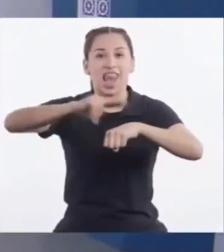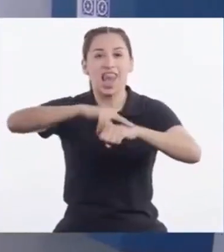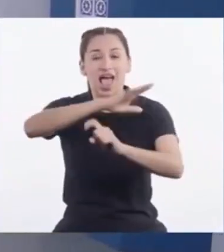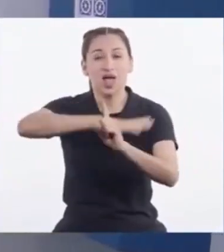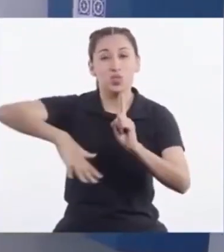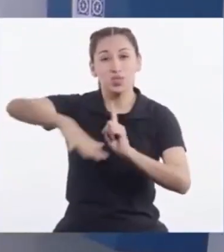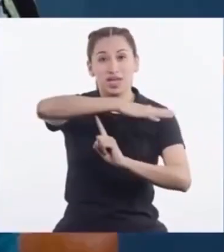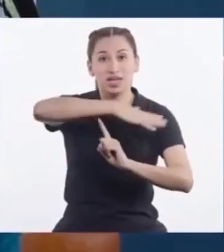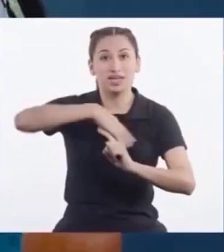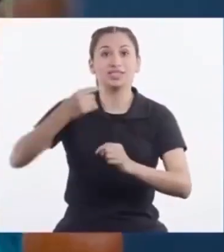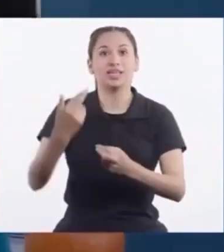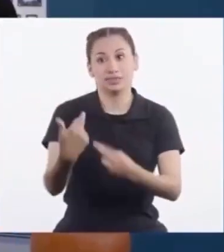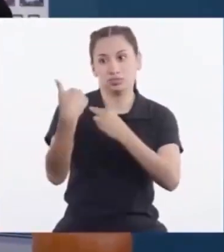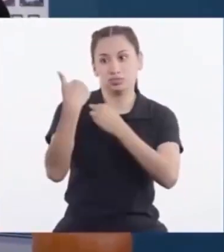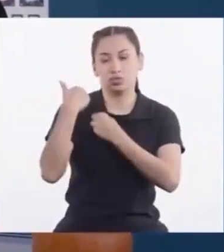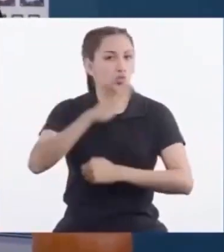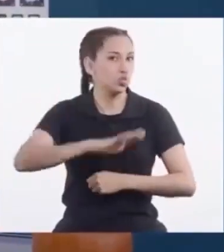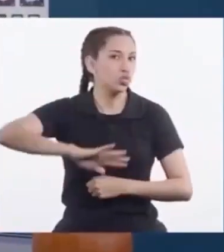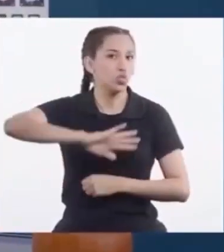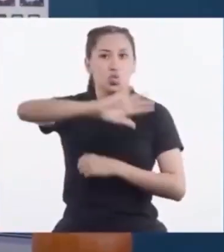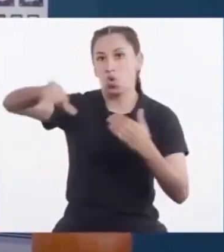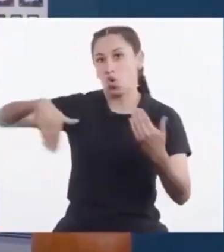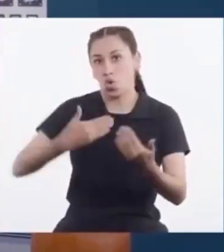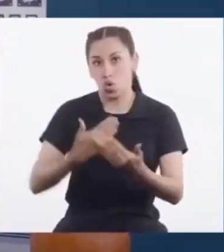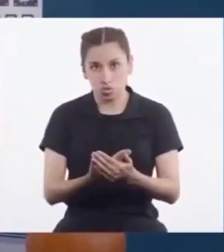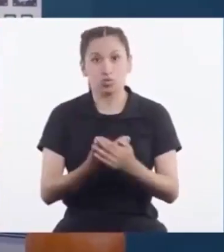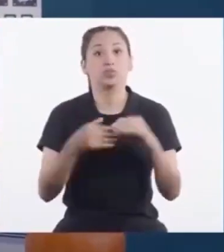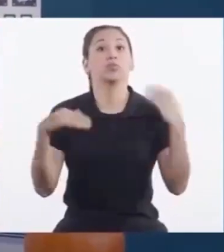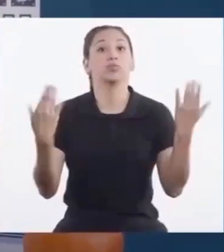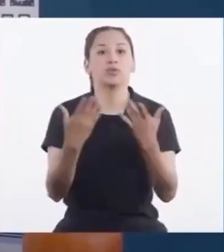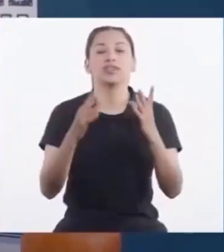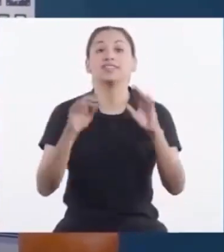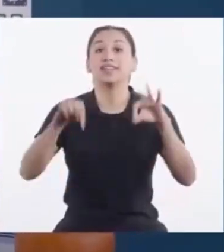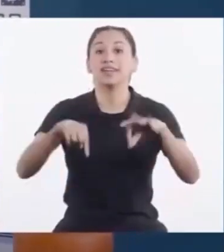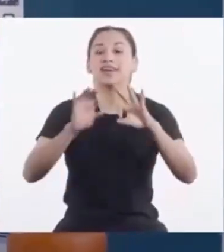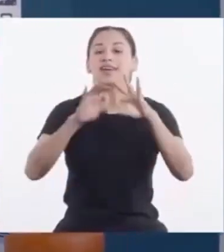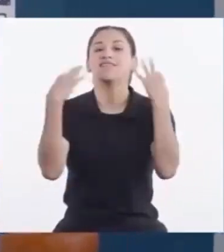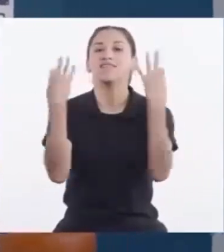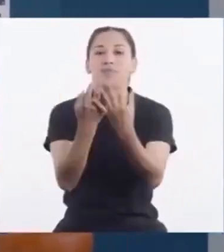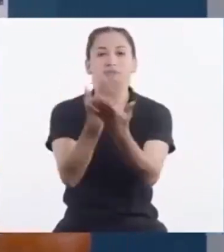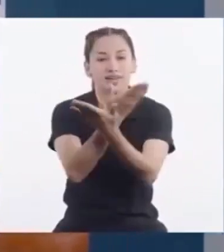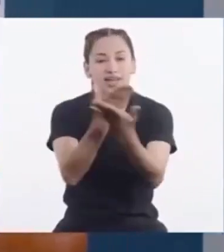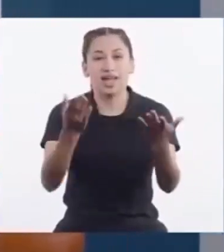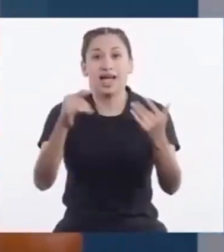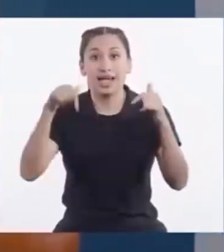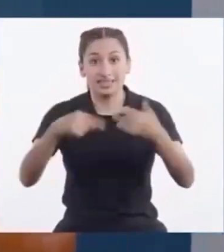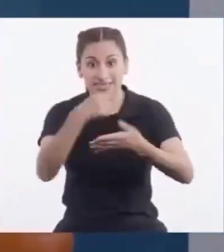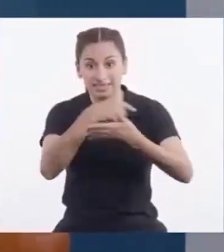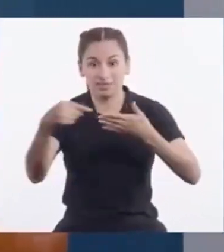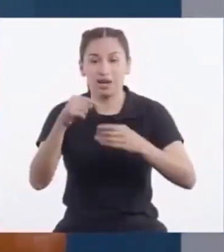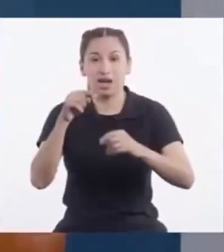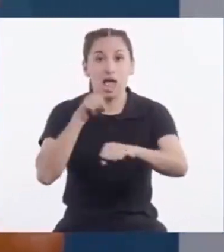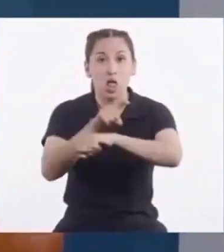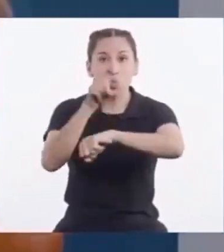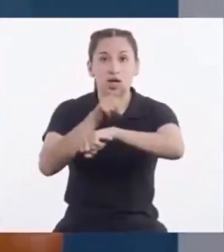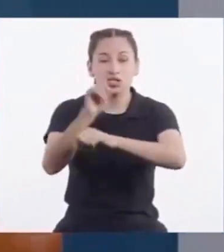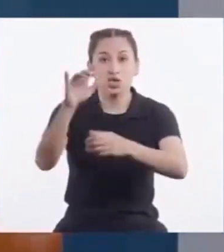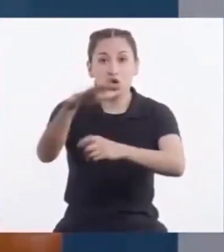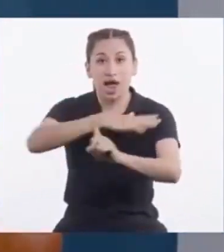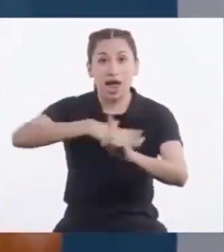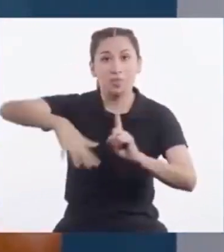Y todos Por ello Estimadas familias En esta semana De la educación Ambiental